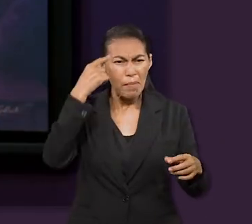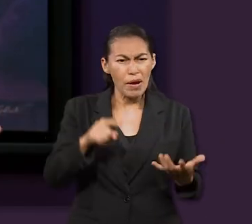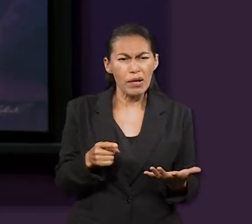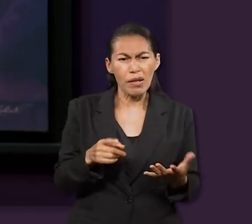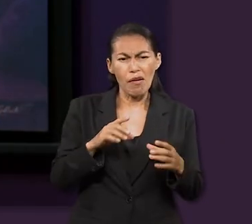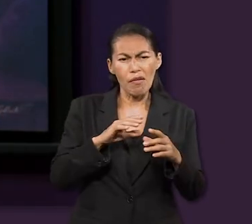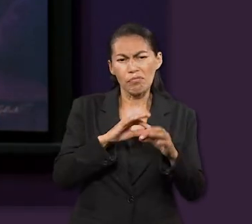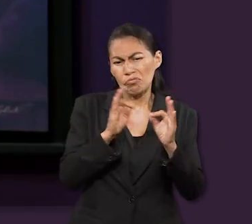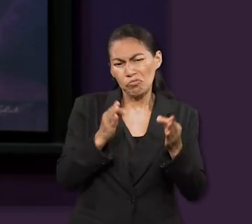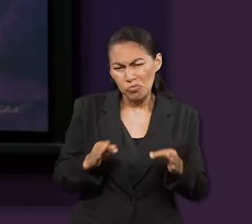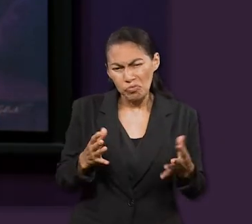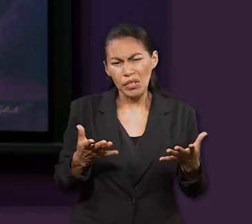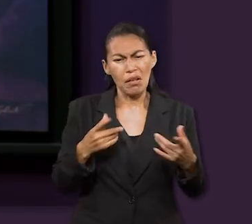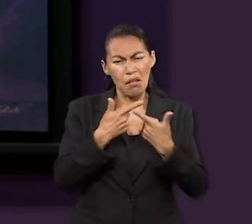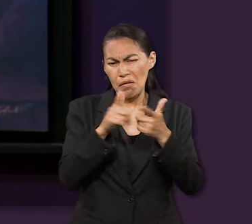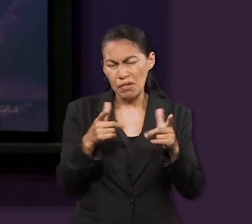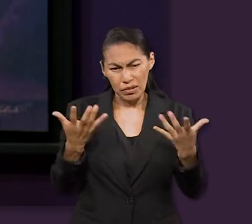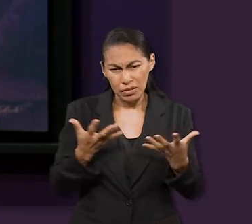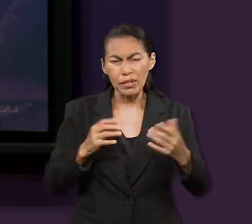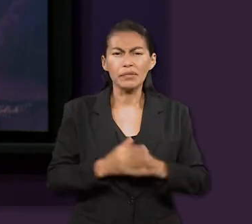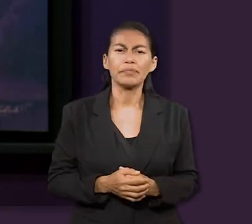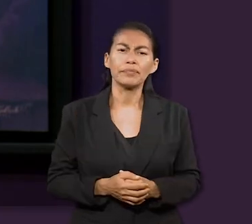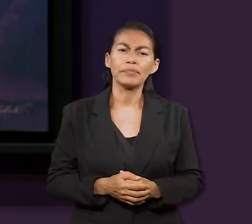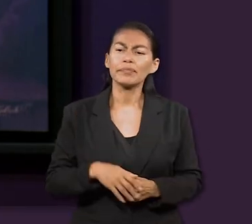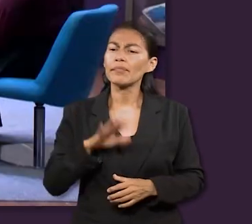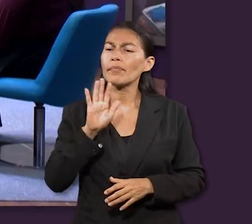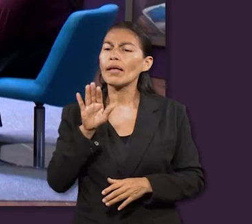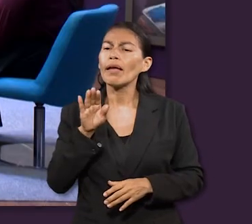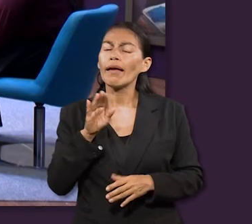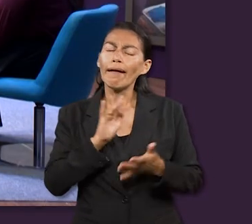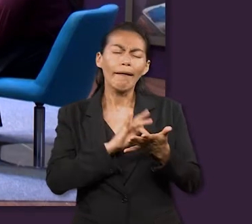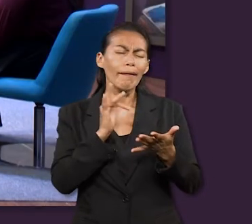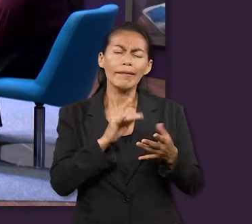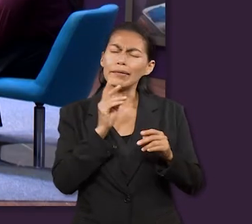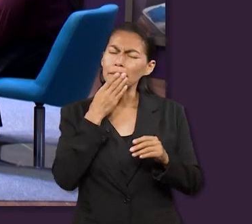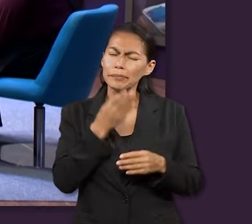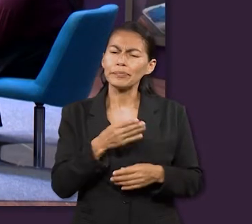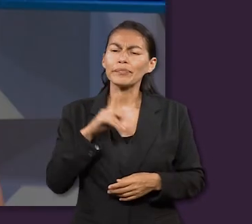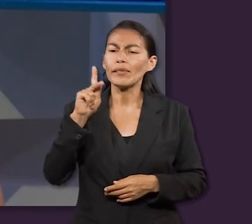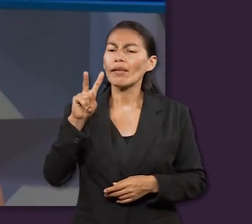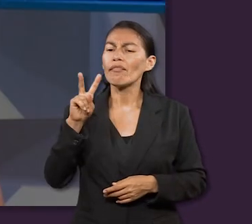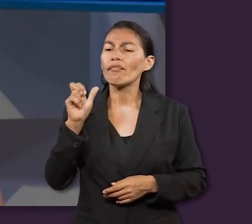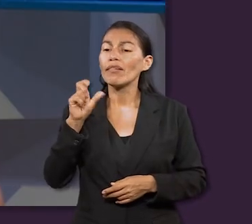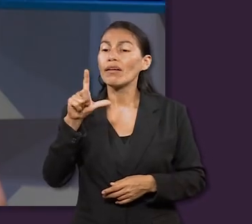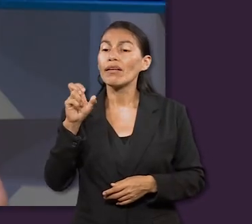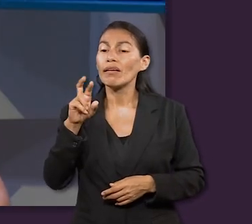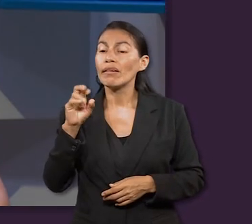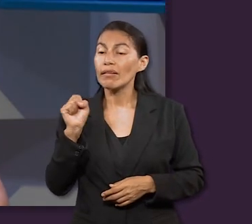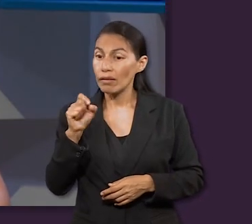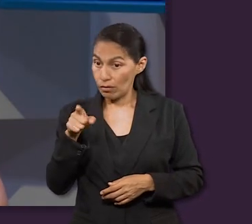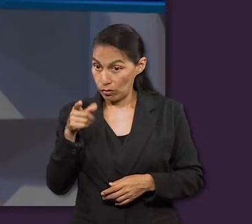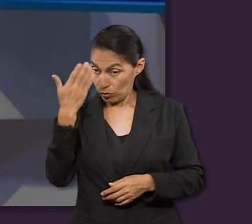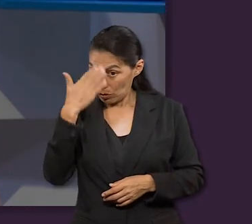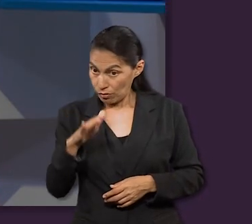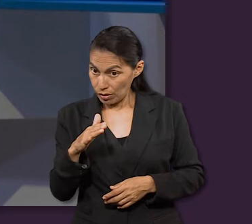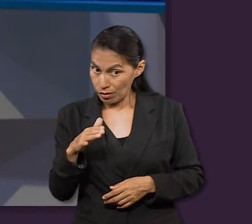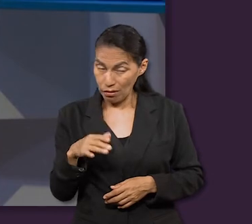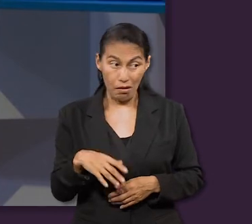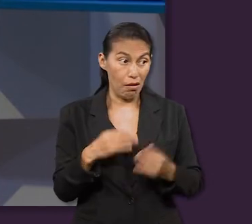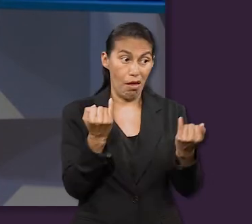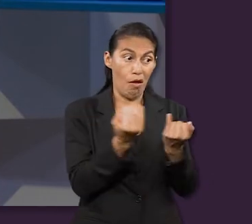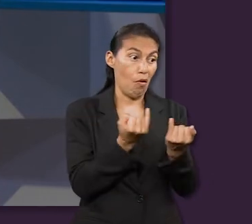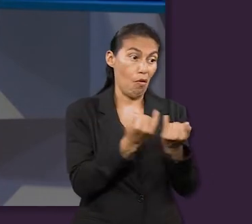utensilio que quedará al final. Excelente. Valeria, ¿alguna vez habías escuchado la palabra? ¿Tenías como alguna idea de qué